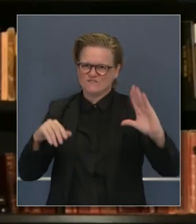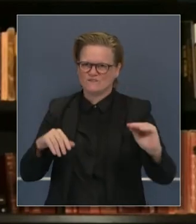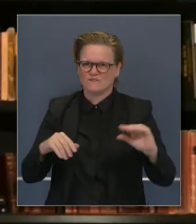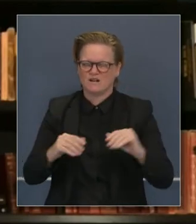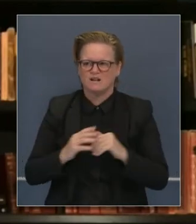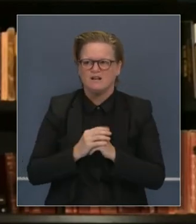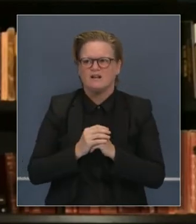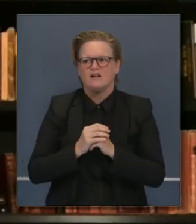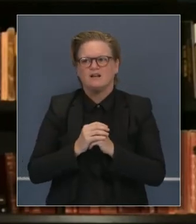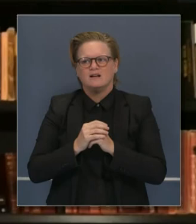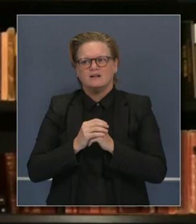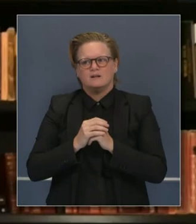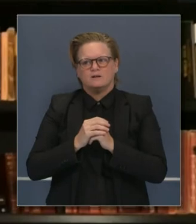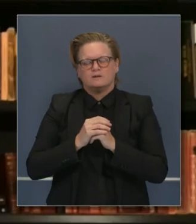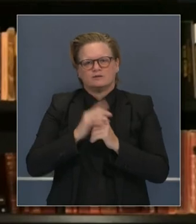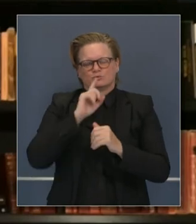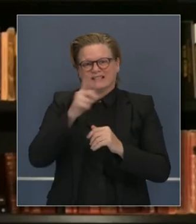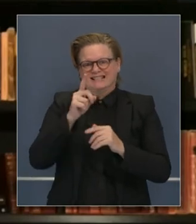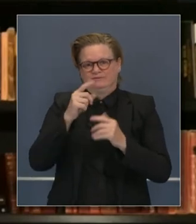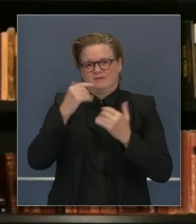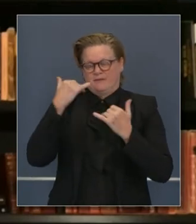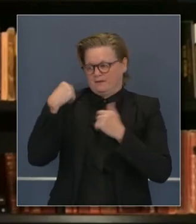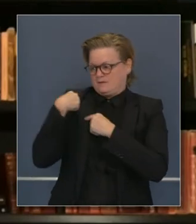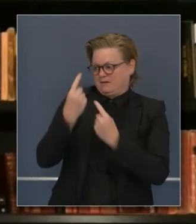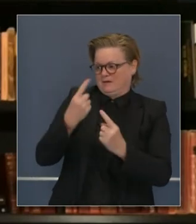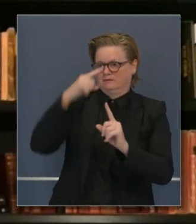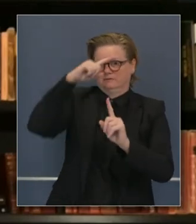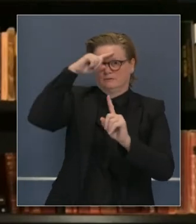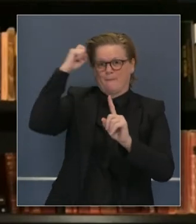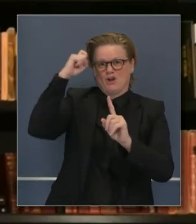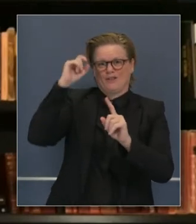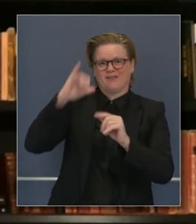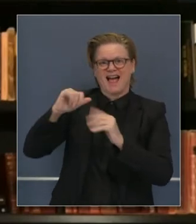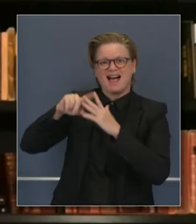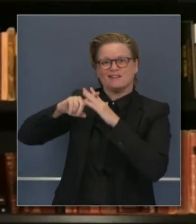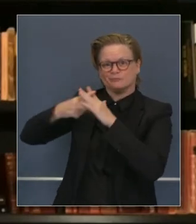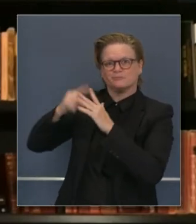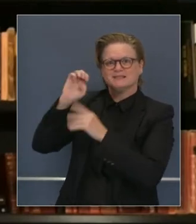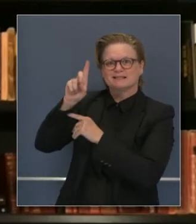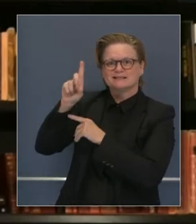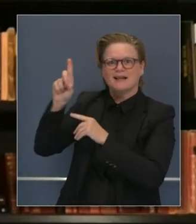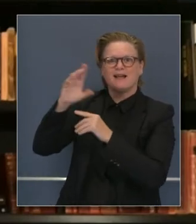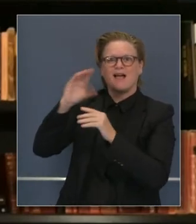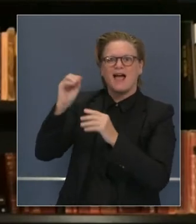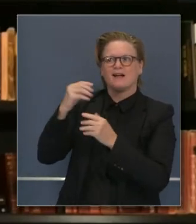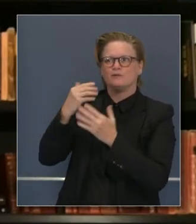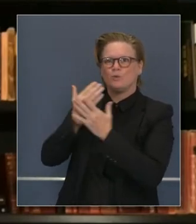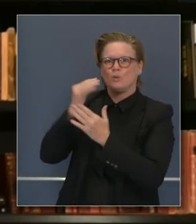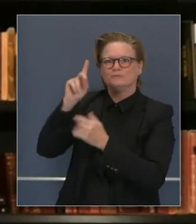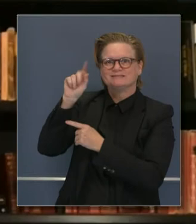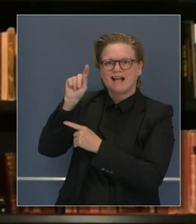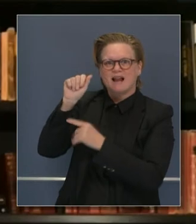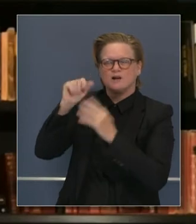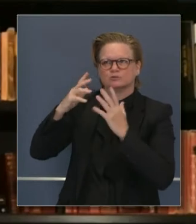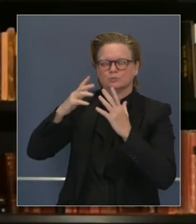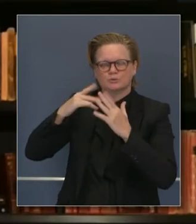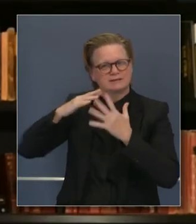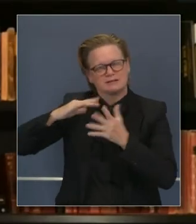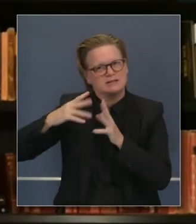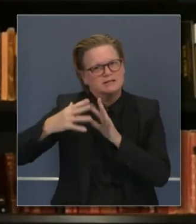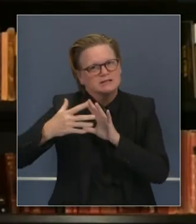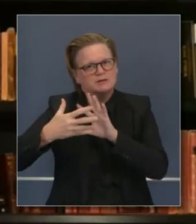ligera después de estos meses difíciles del invierno. Así que esperamos ver una